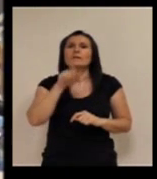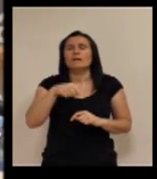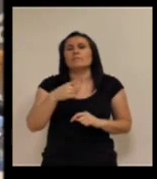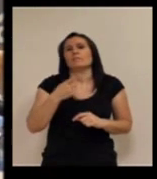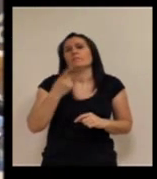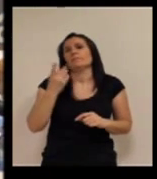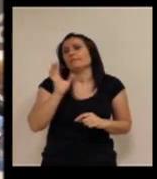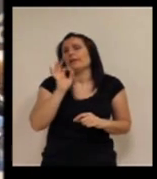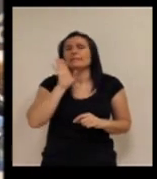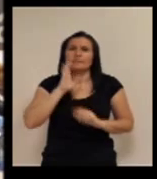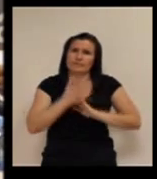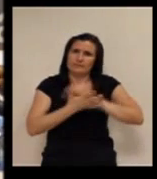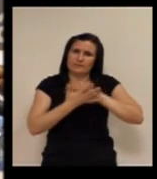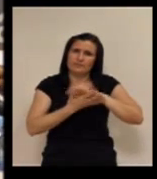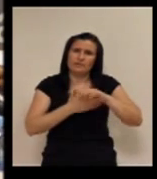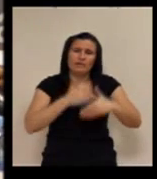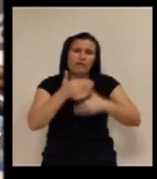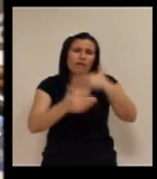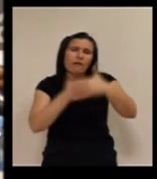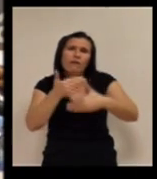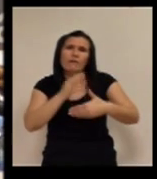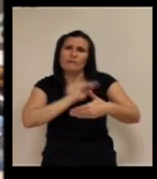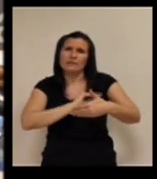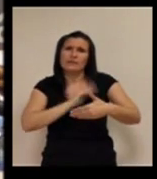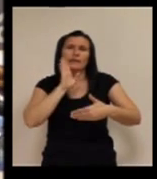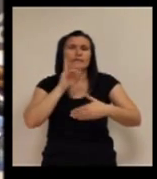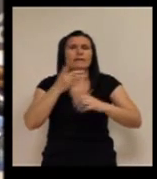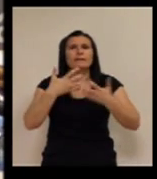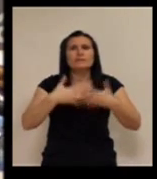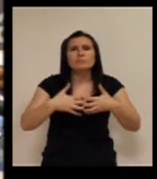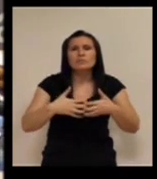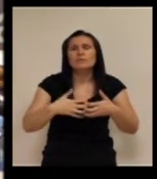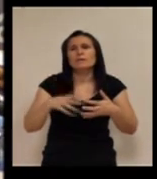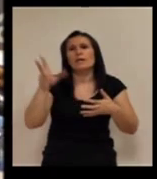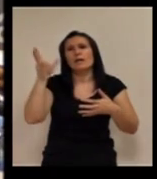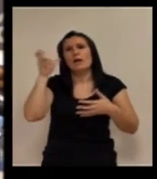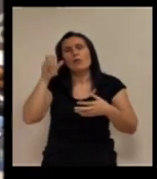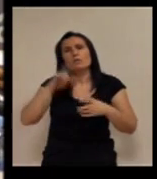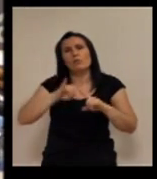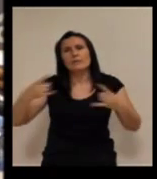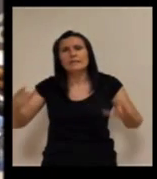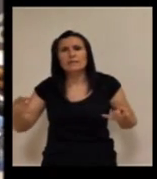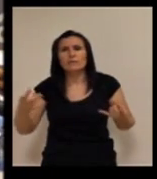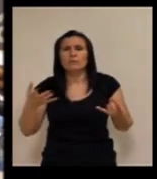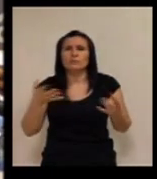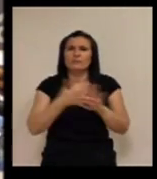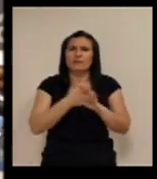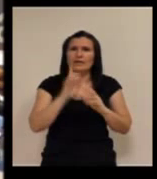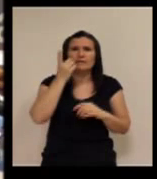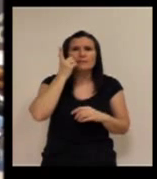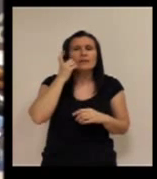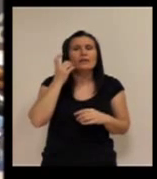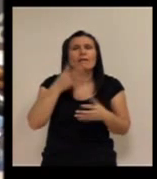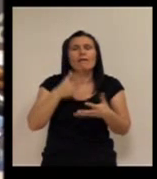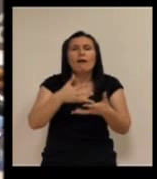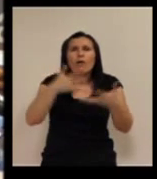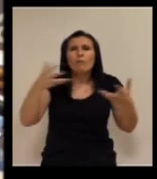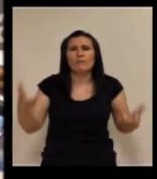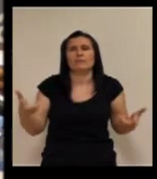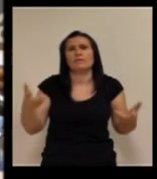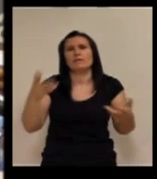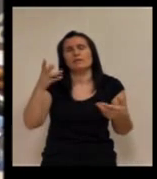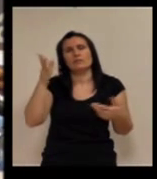evolucionado mucho. Begoña hablaba de dispositivos audioamentativos o terminales que aumentan el sonido en el